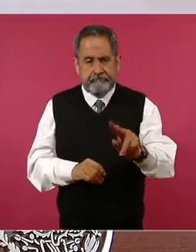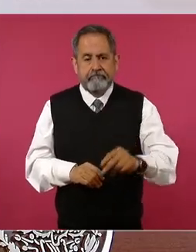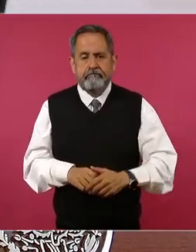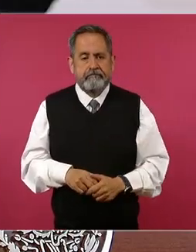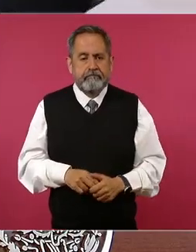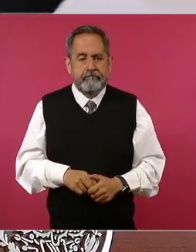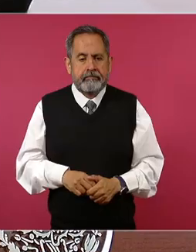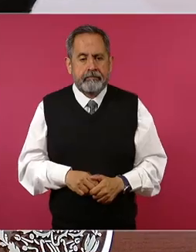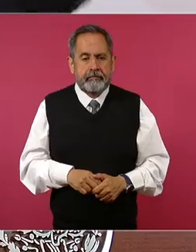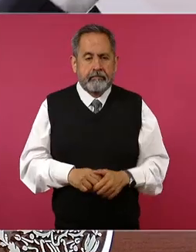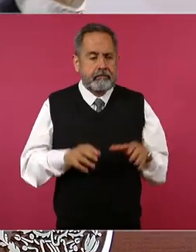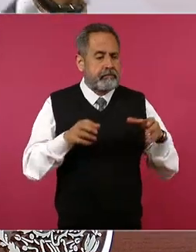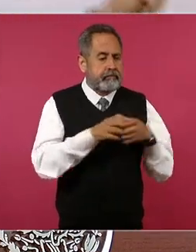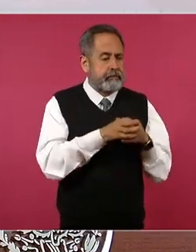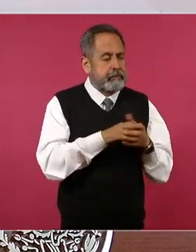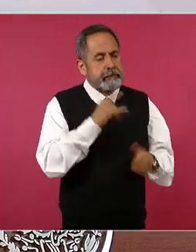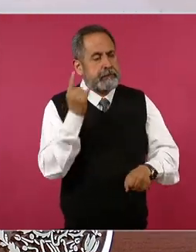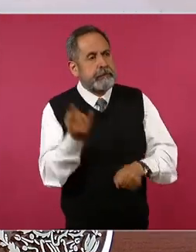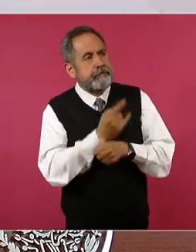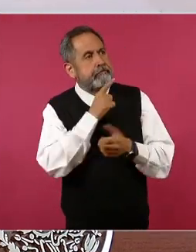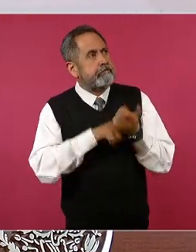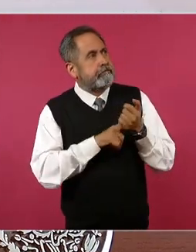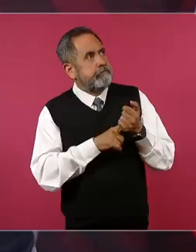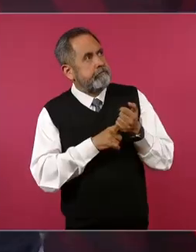Es un poder faccioso.